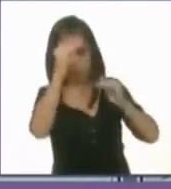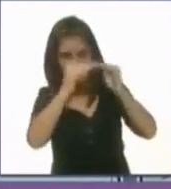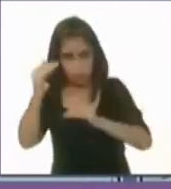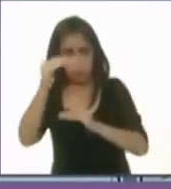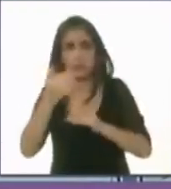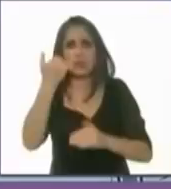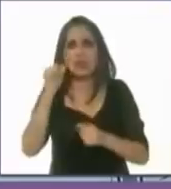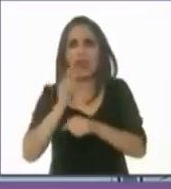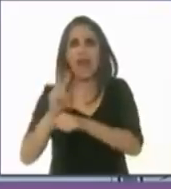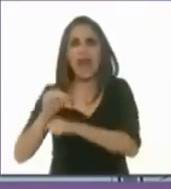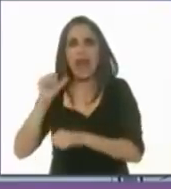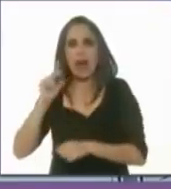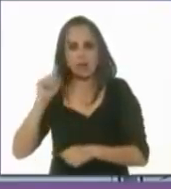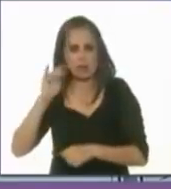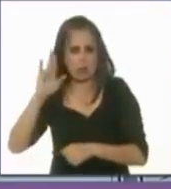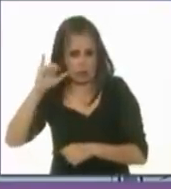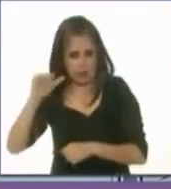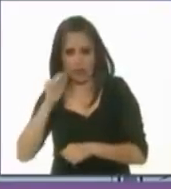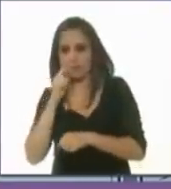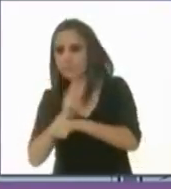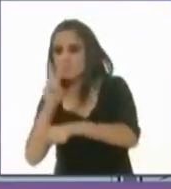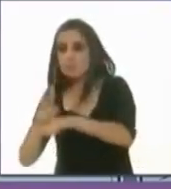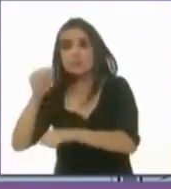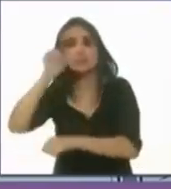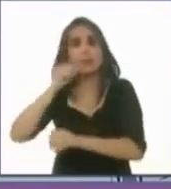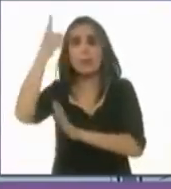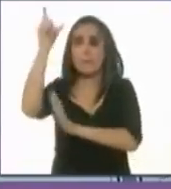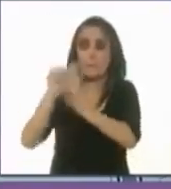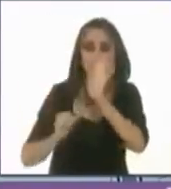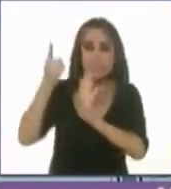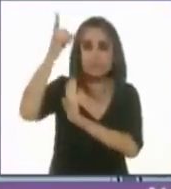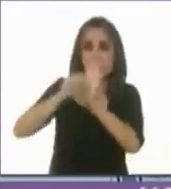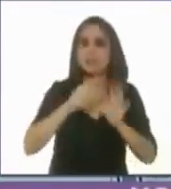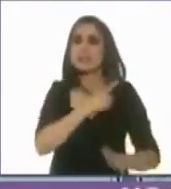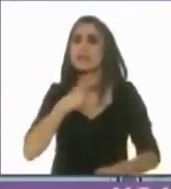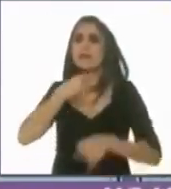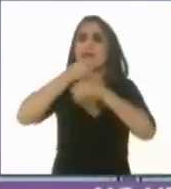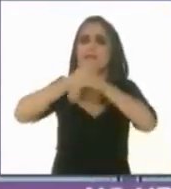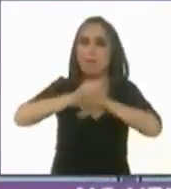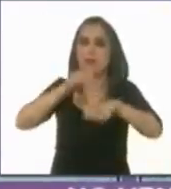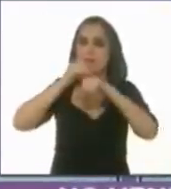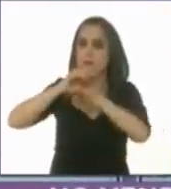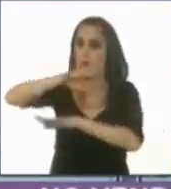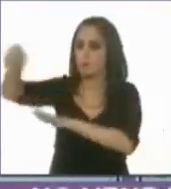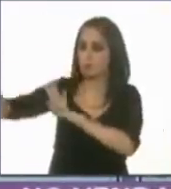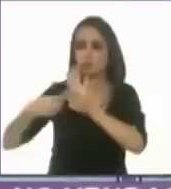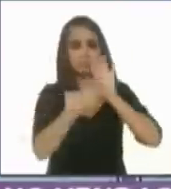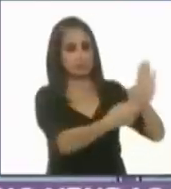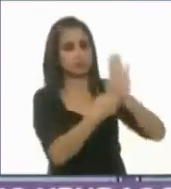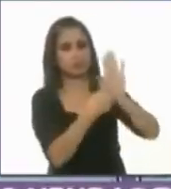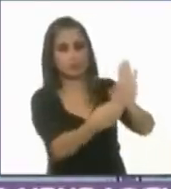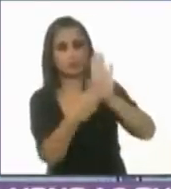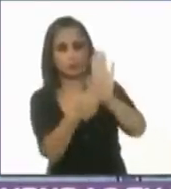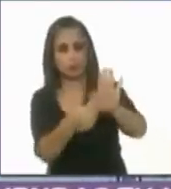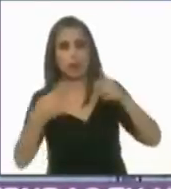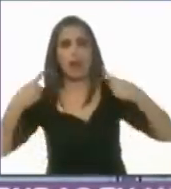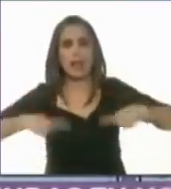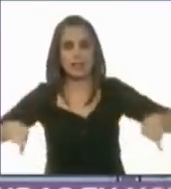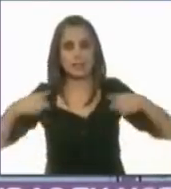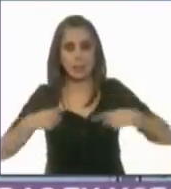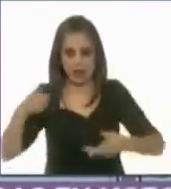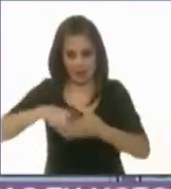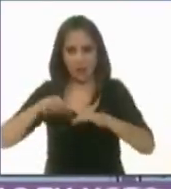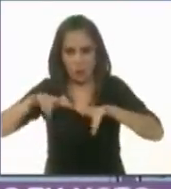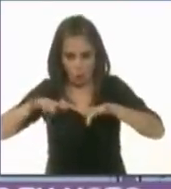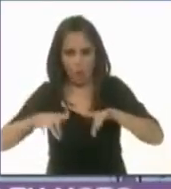la auditoría superior que todos los meses reporten a la ciudadanía vía digital de cuáles son